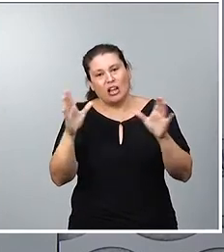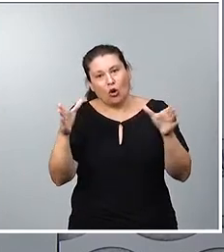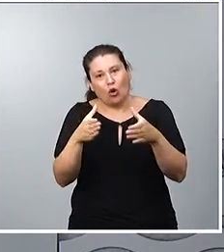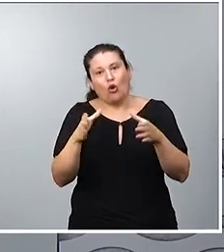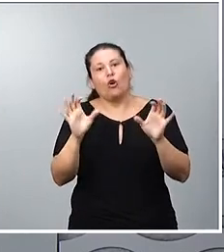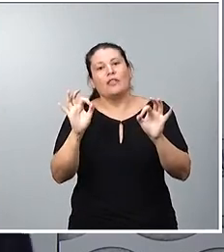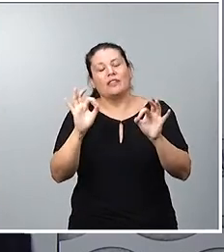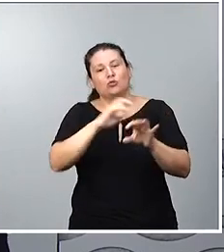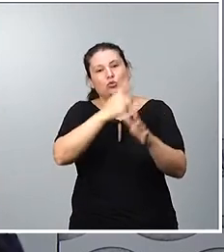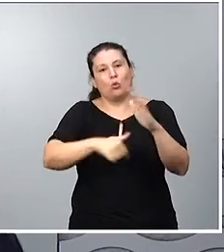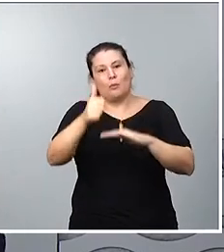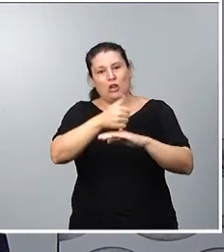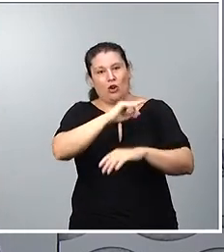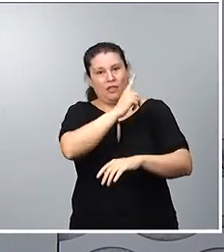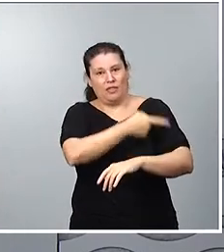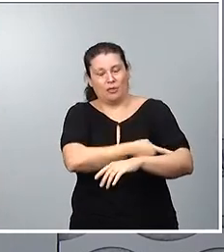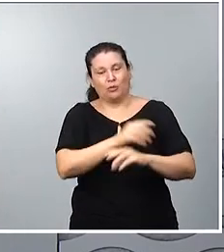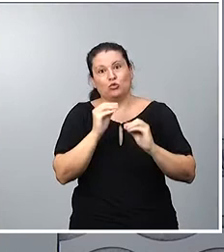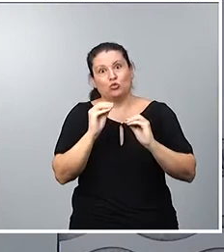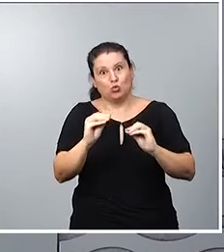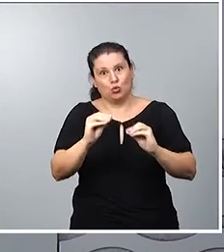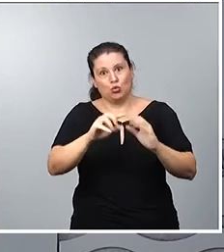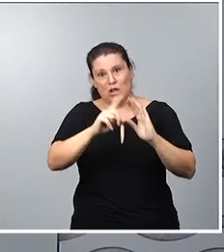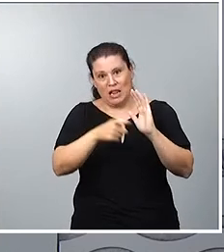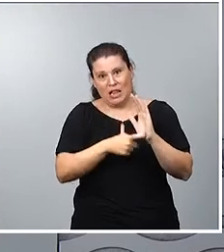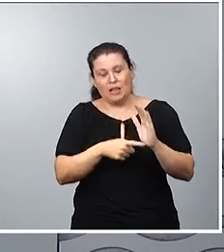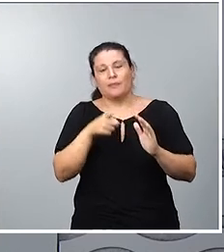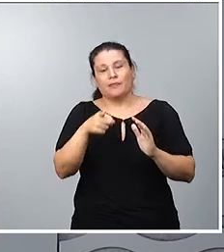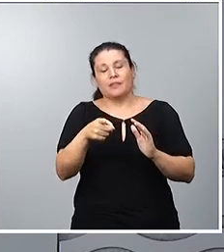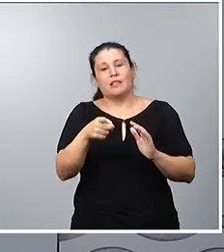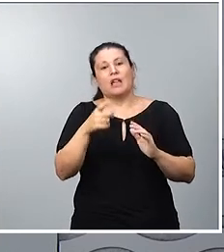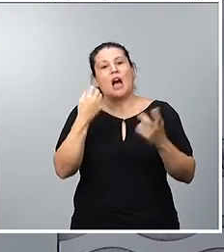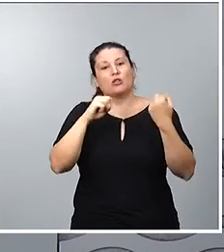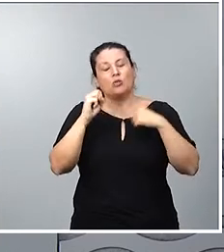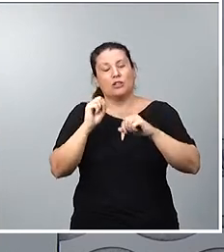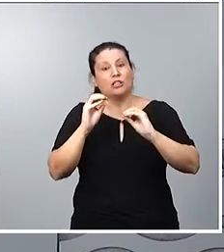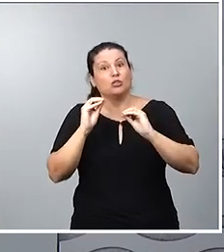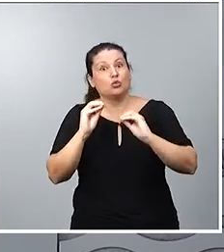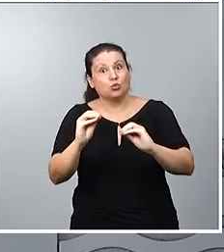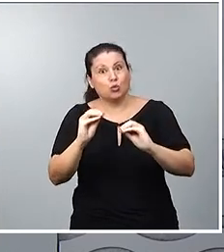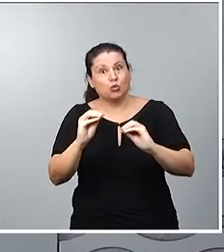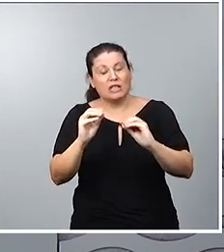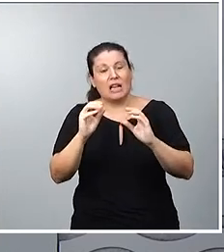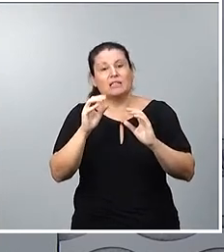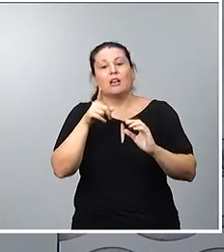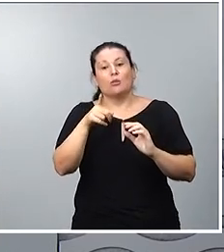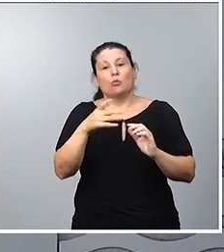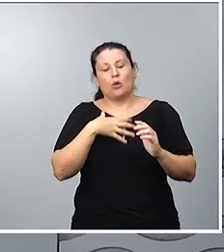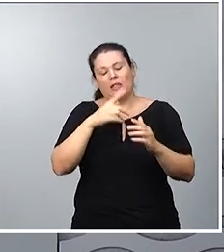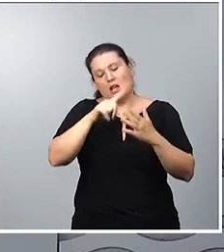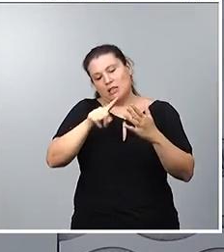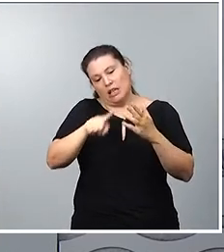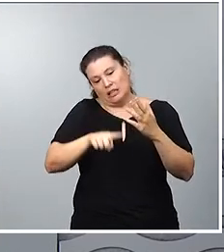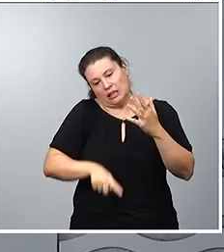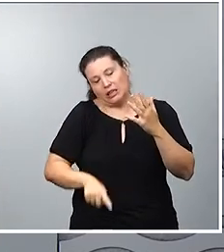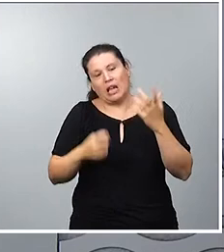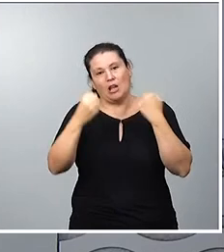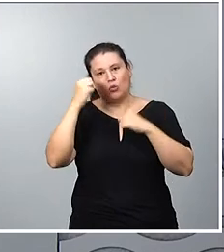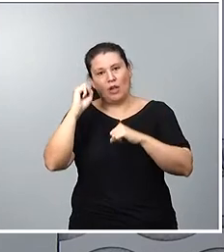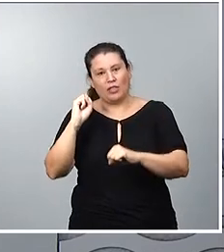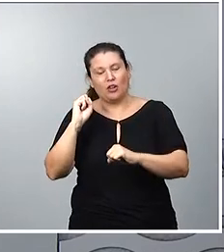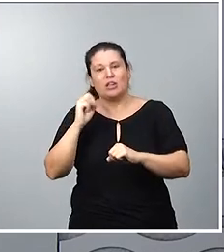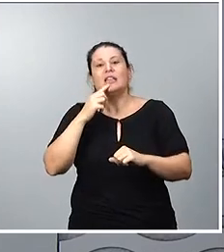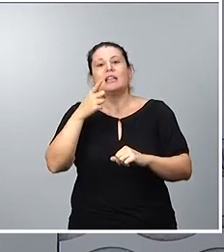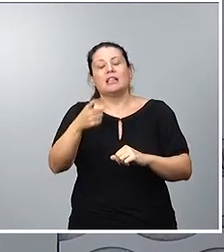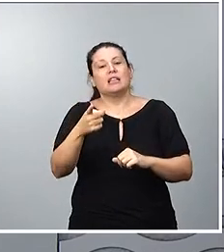El Consejo Superior de Deportes podrá llevar a cabo las siguientes actuaciones que, en ningún caso, tendrán